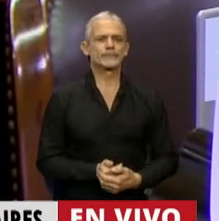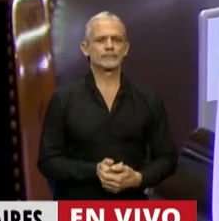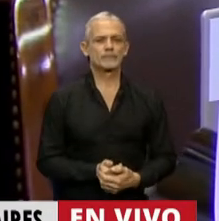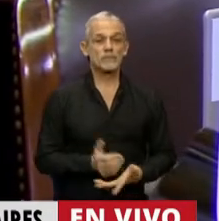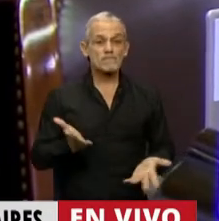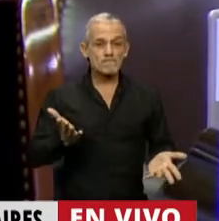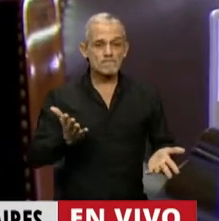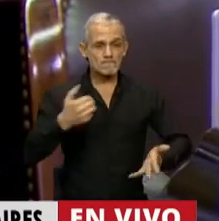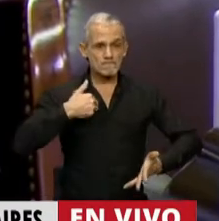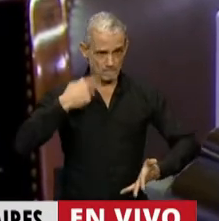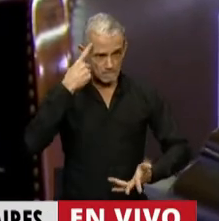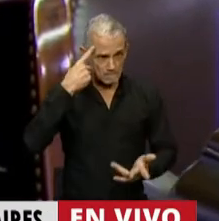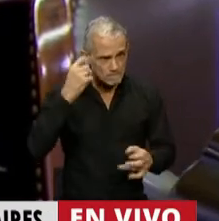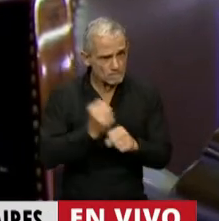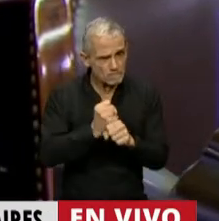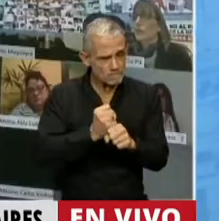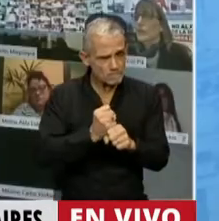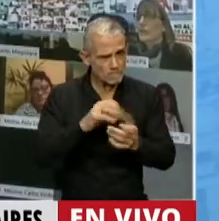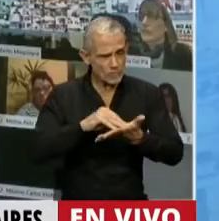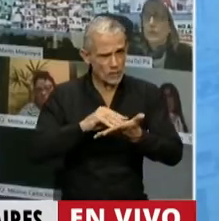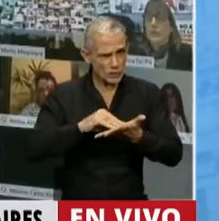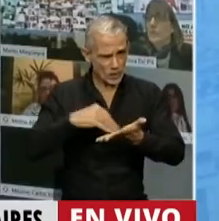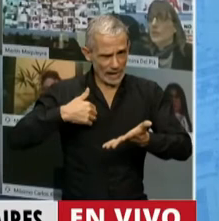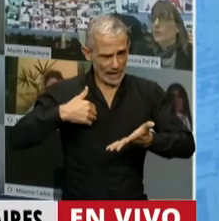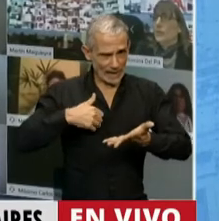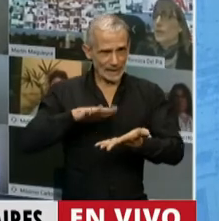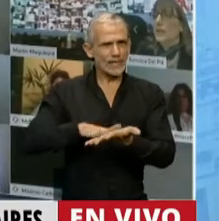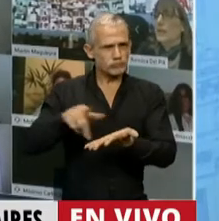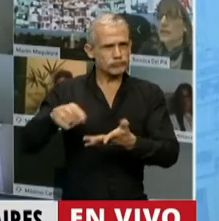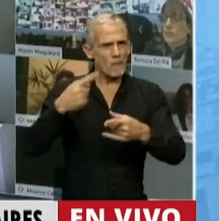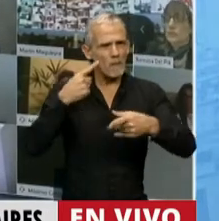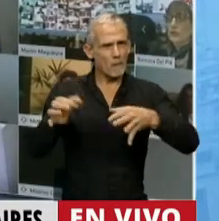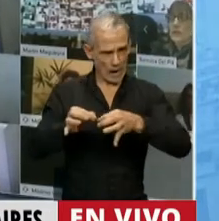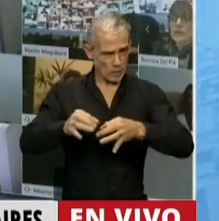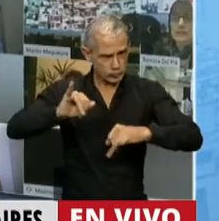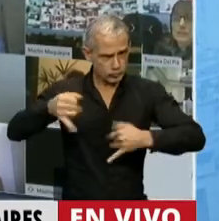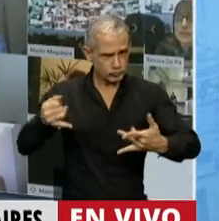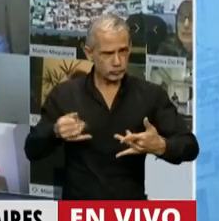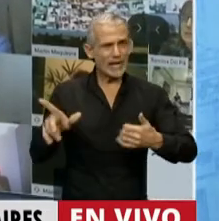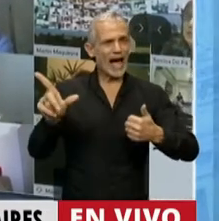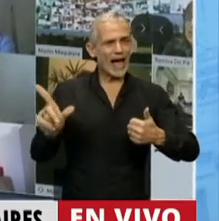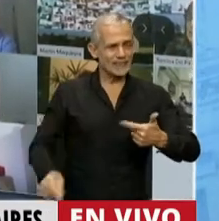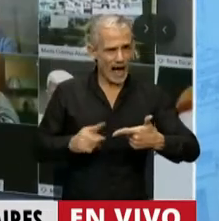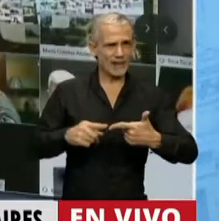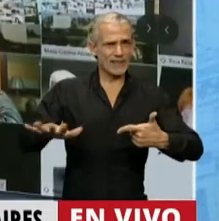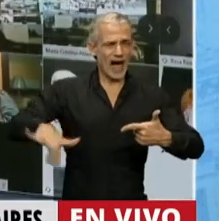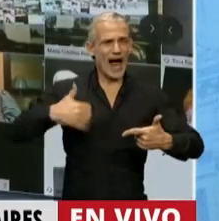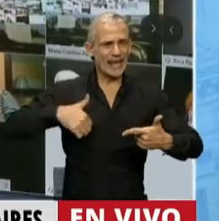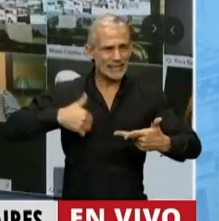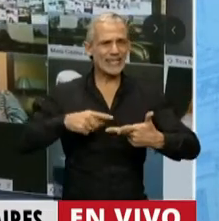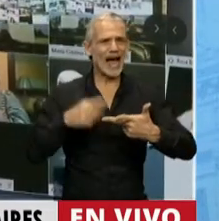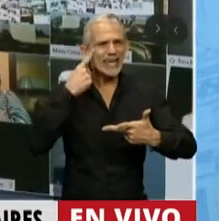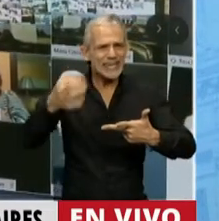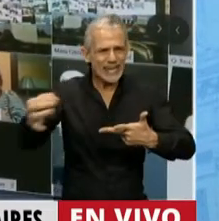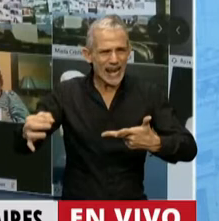No sólo ratifico y defiendo la soberanía argentina sobre Malvinas, la Antártida, Argentina y las islas